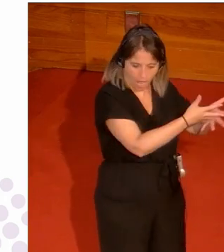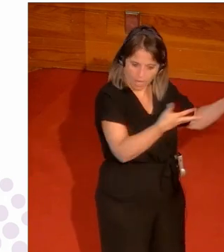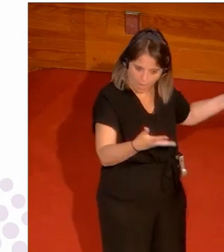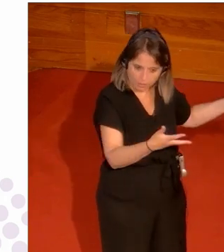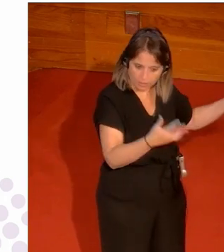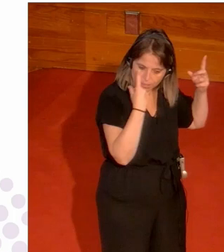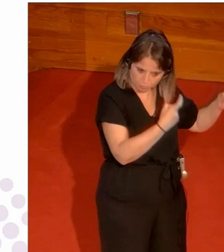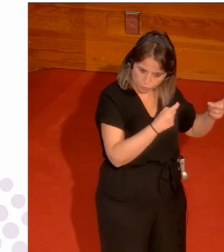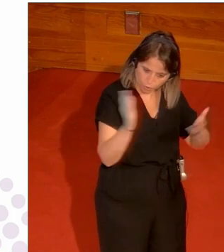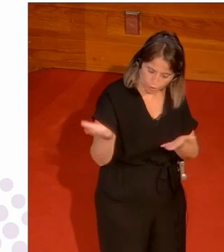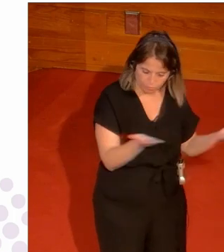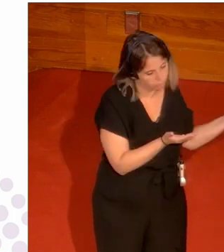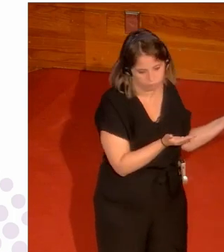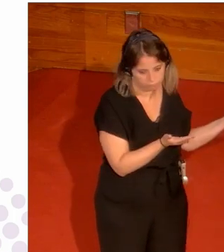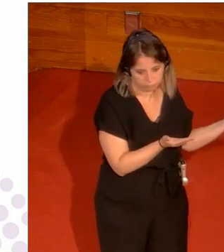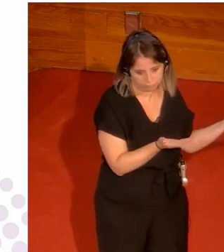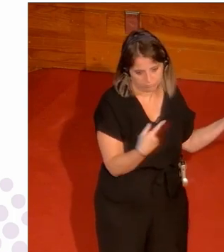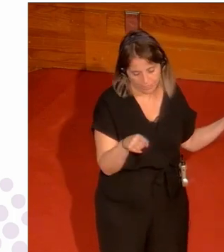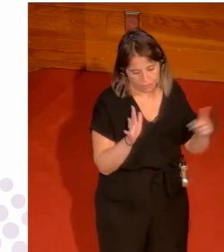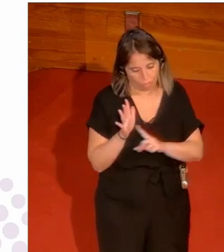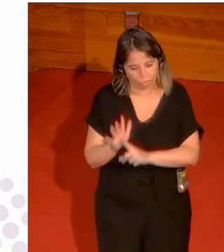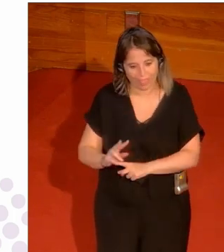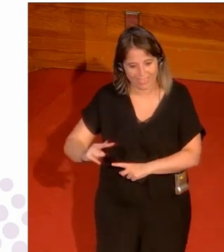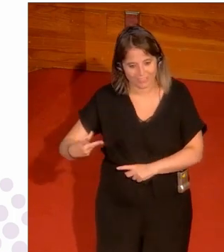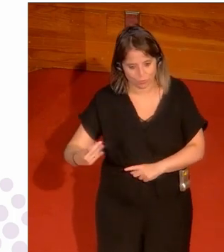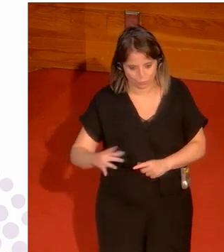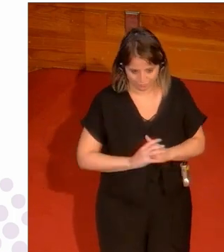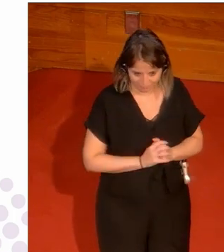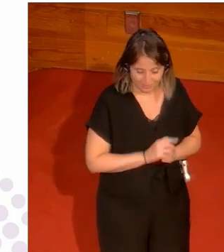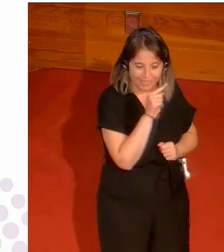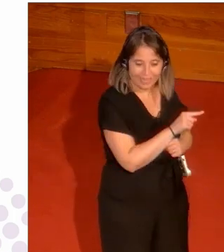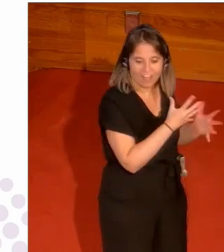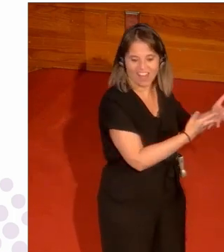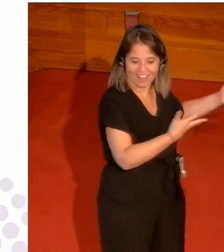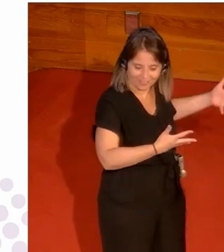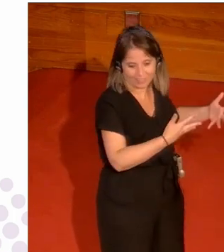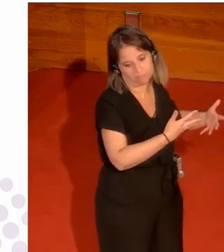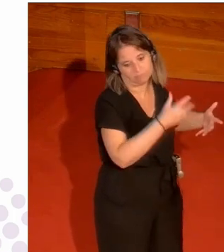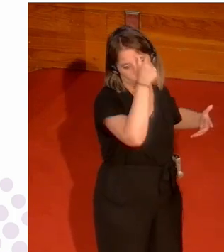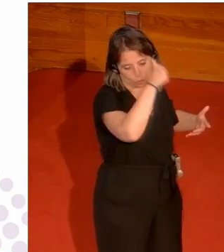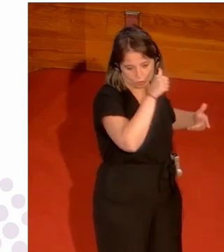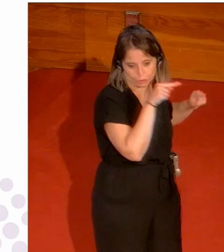hacer el esfuerzo pero yo creo que que el grande lo dejan para los grandes y excepcionalmente